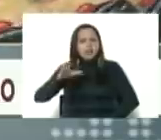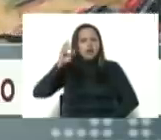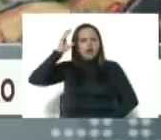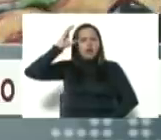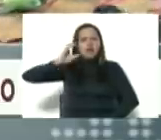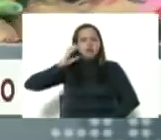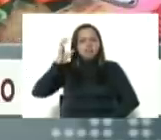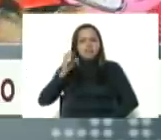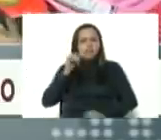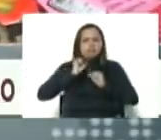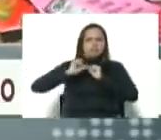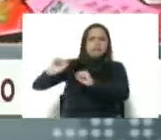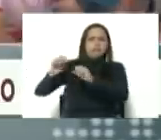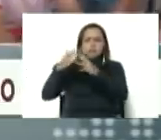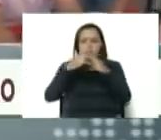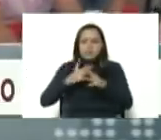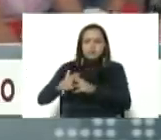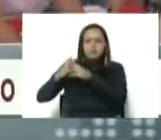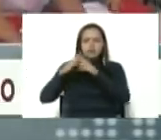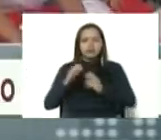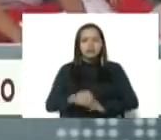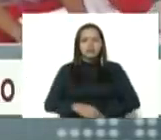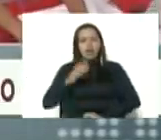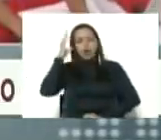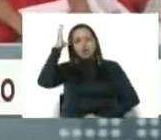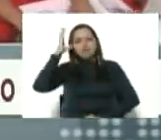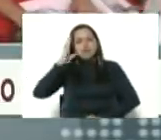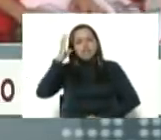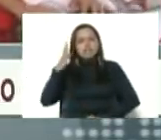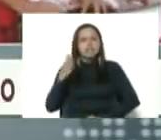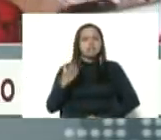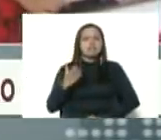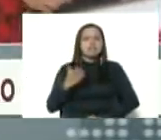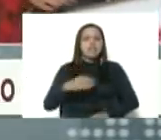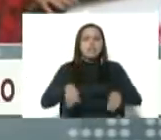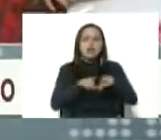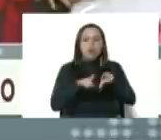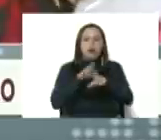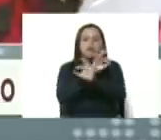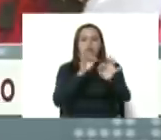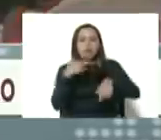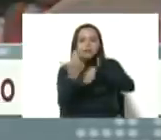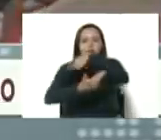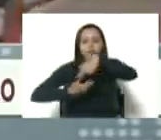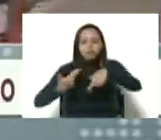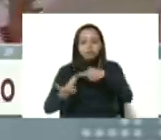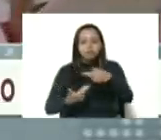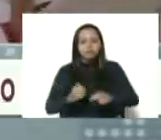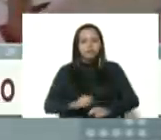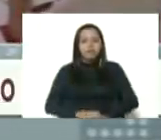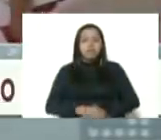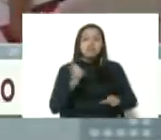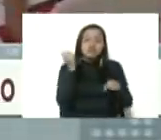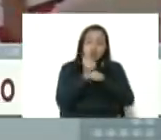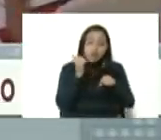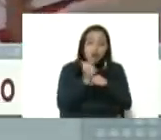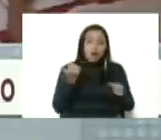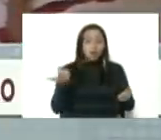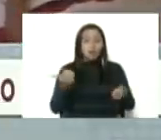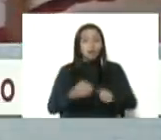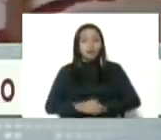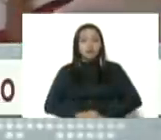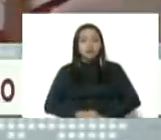conciencia antiimperialista. En la conciencia como clase revolucionaria. La clase obrera. La